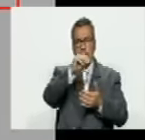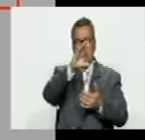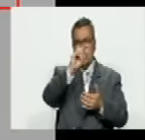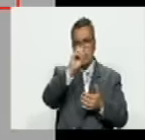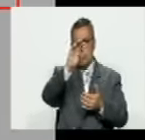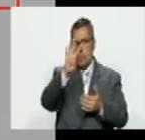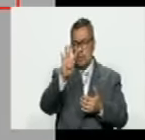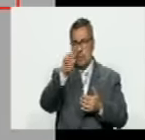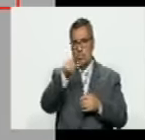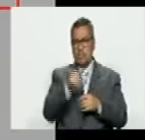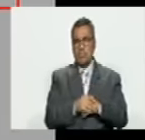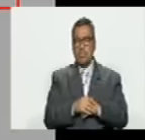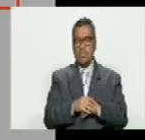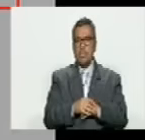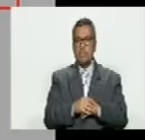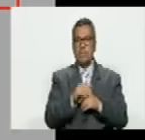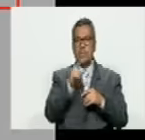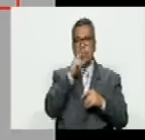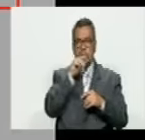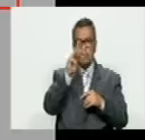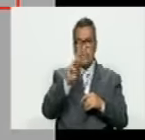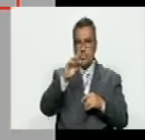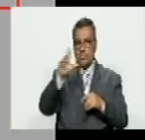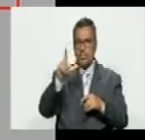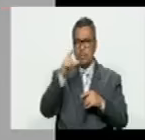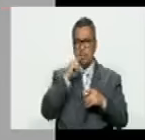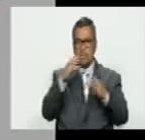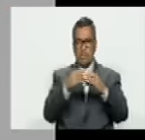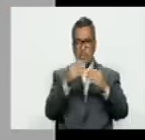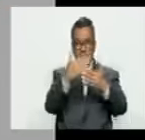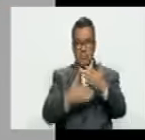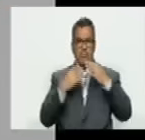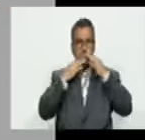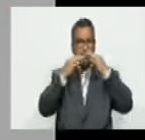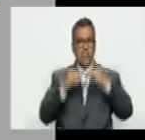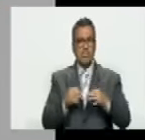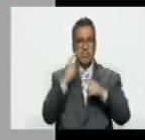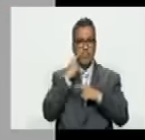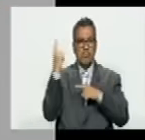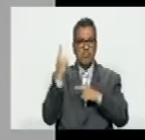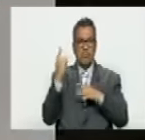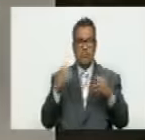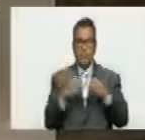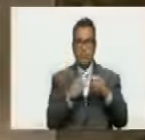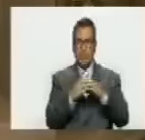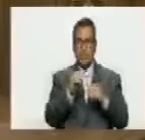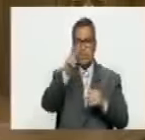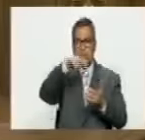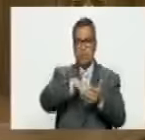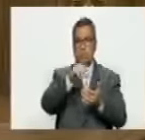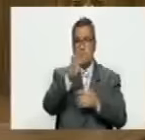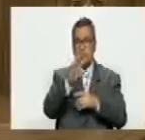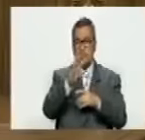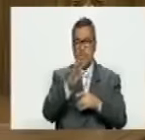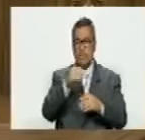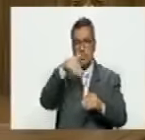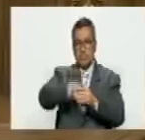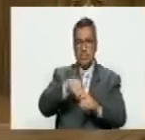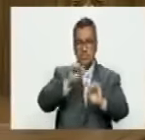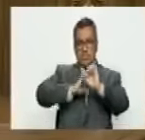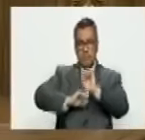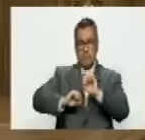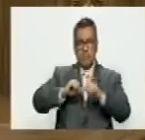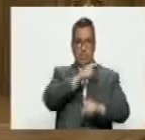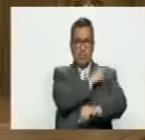First Time ahí tenemos un Wikileaks que está ahí presente en un documento oficial él se reunió en el año 2004 cuando el referéndum revocatorio